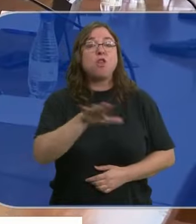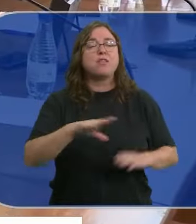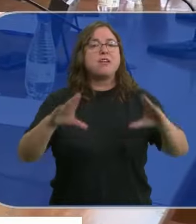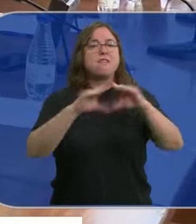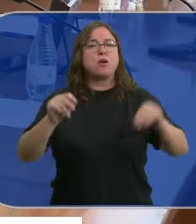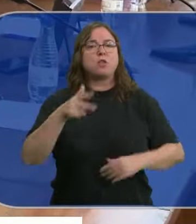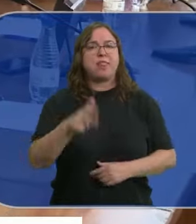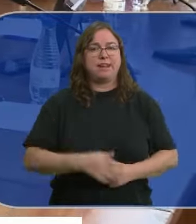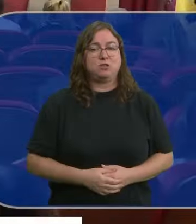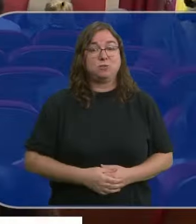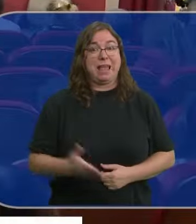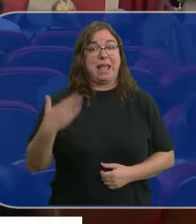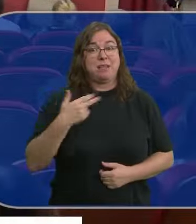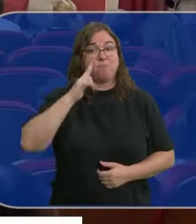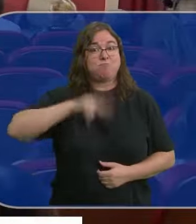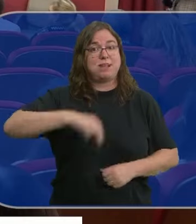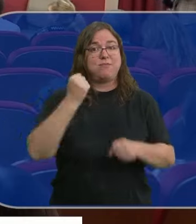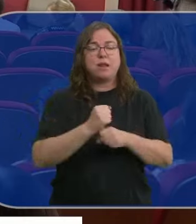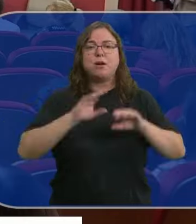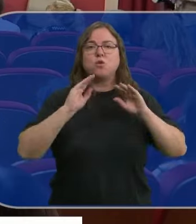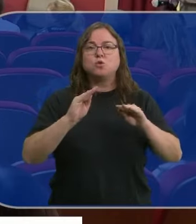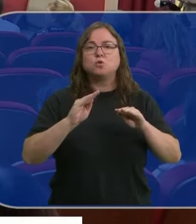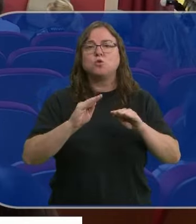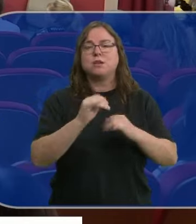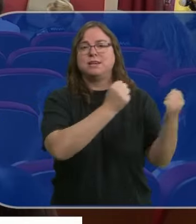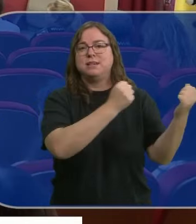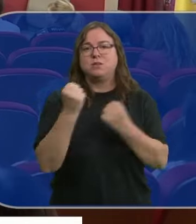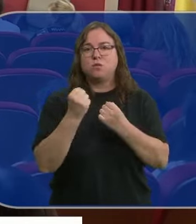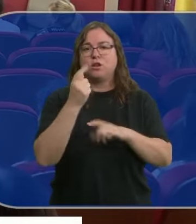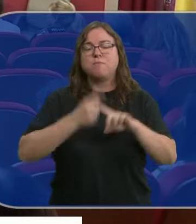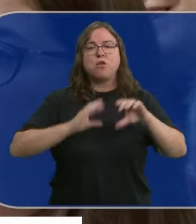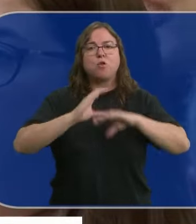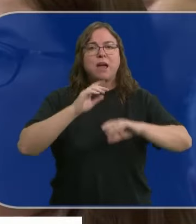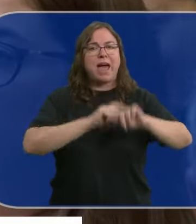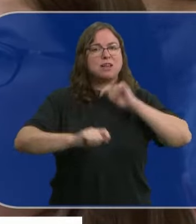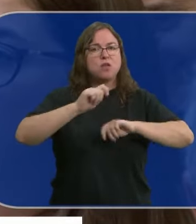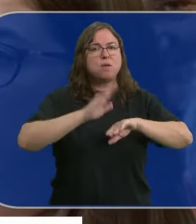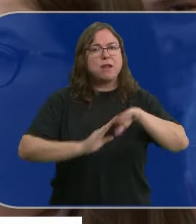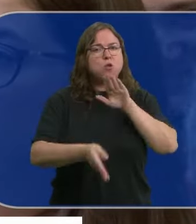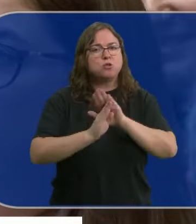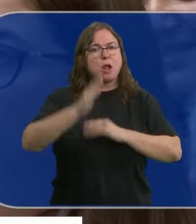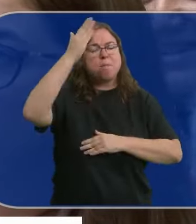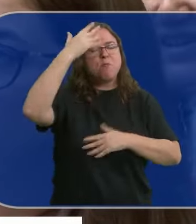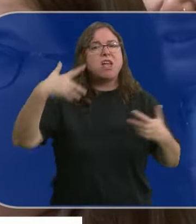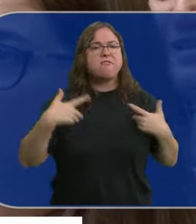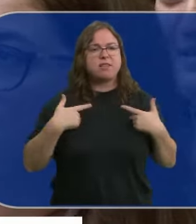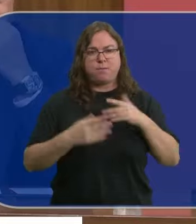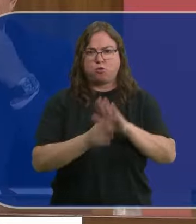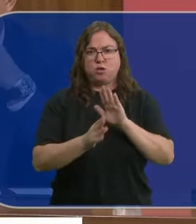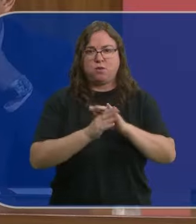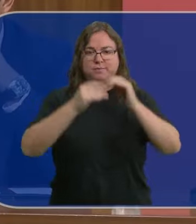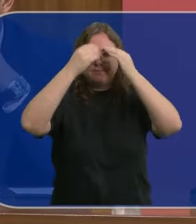en la Facultad de Derecho. Allí ha reconocido el trabajo de instituciones, medios de comunicación y asociaciones para mantener la memoria de las víctimas.